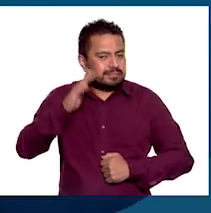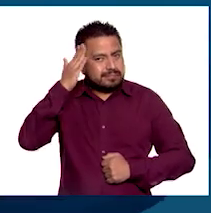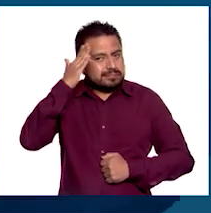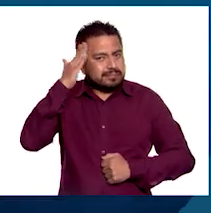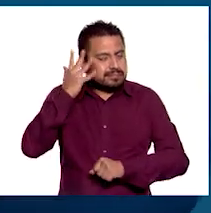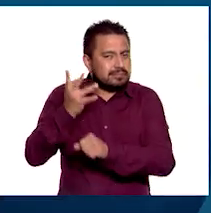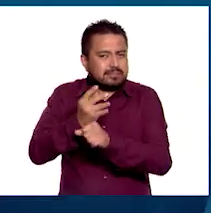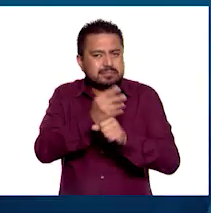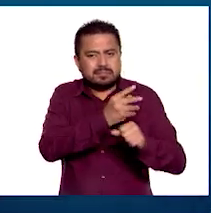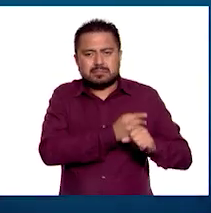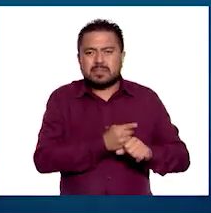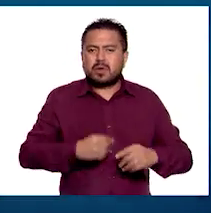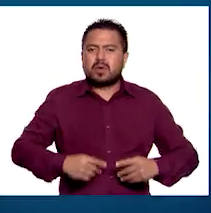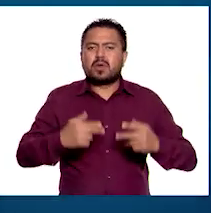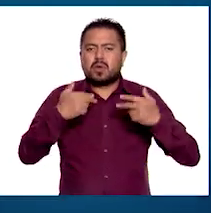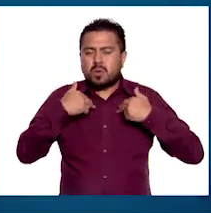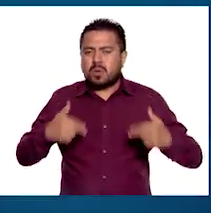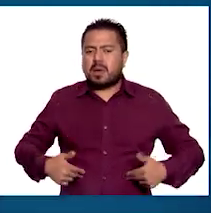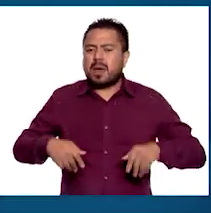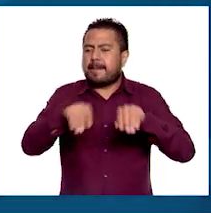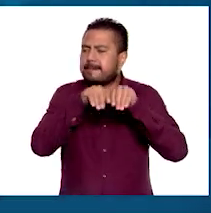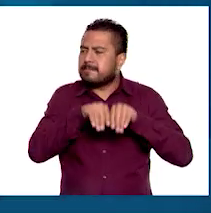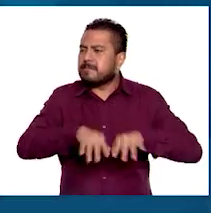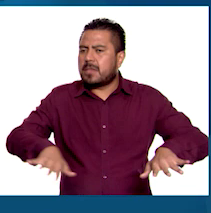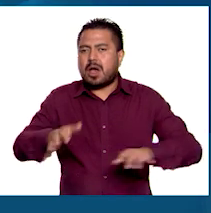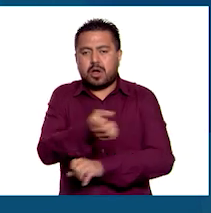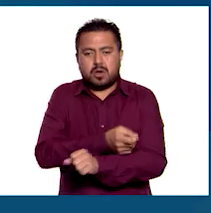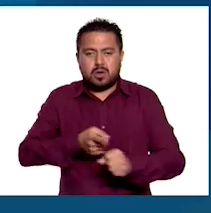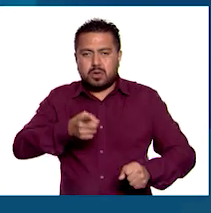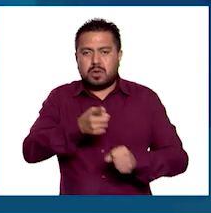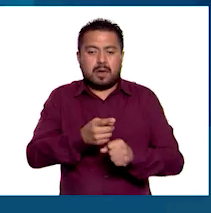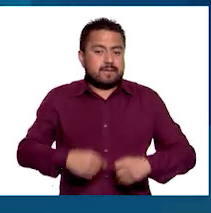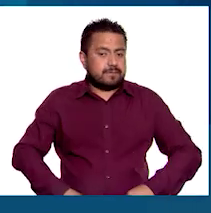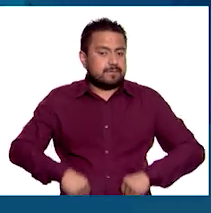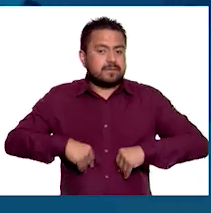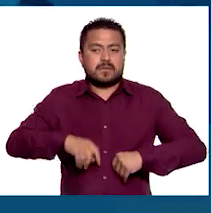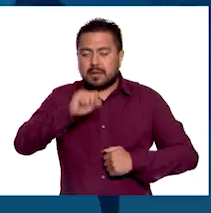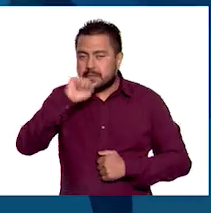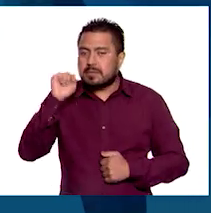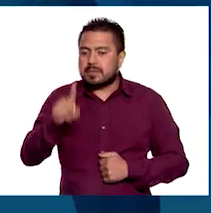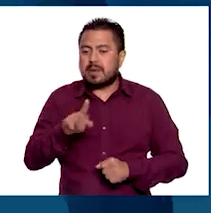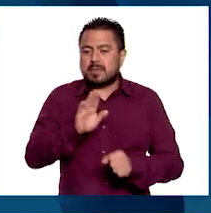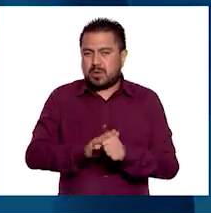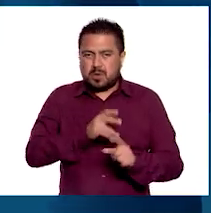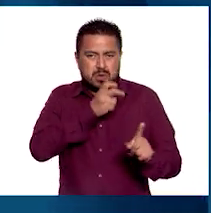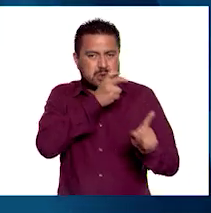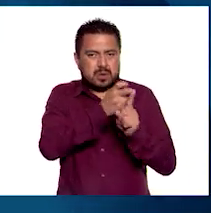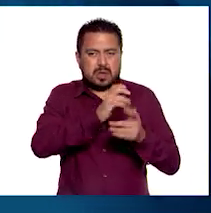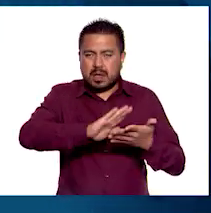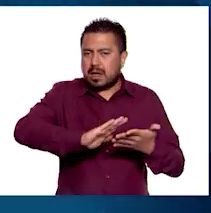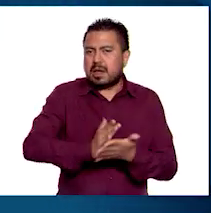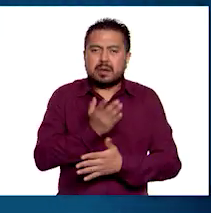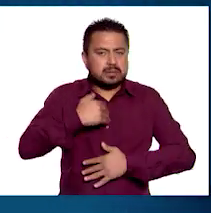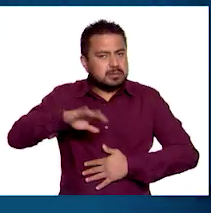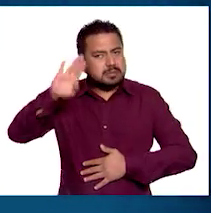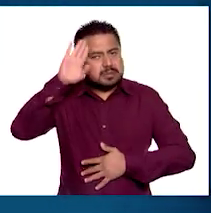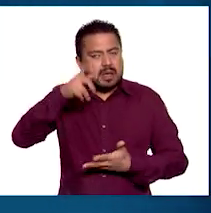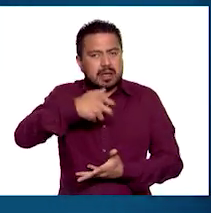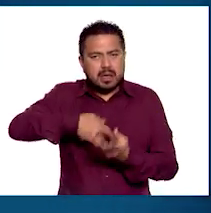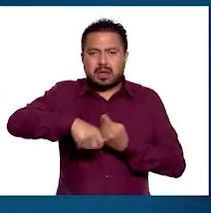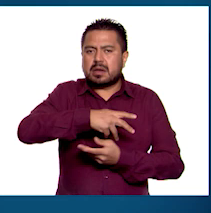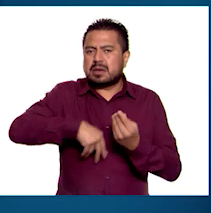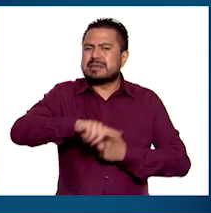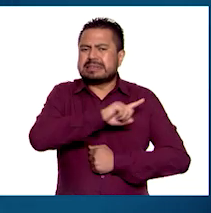que tienen los seres humanos de expandir sus oportunidades de vida. Y por lo tanto, además de considerar el ingreso,